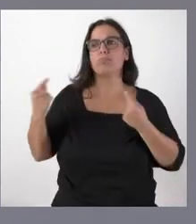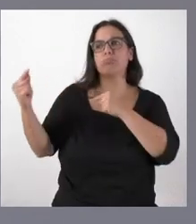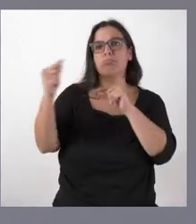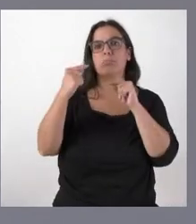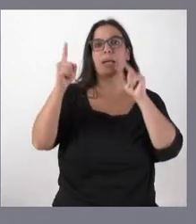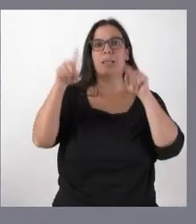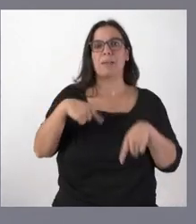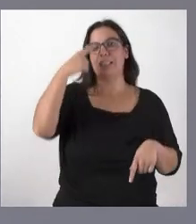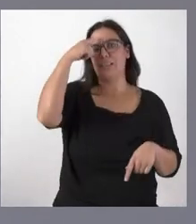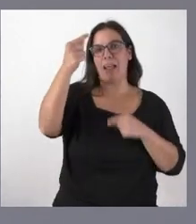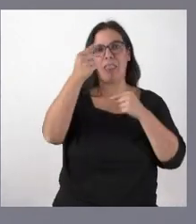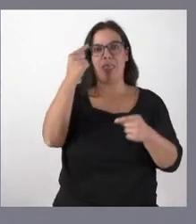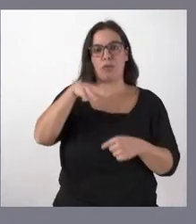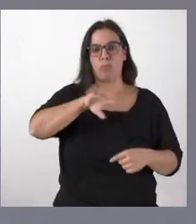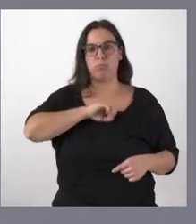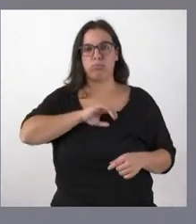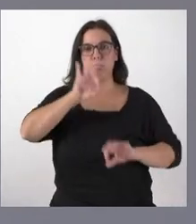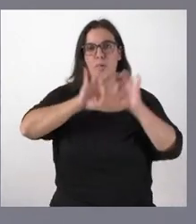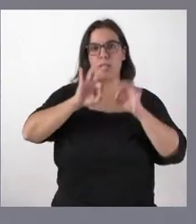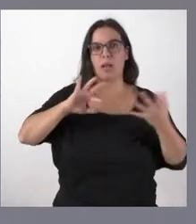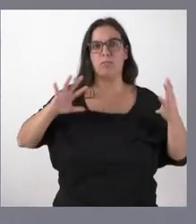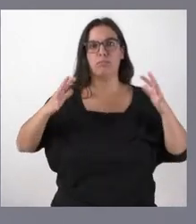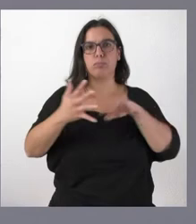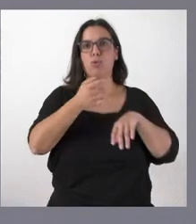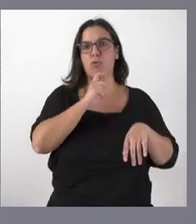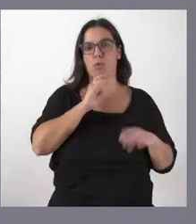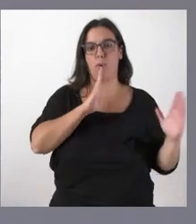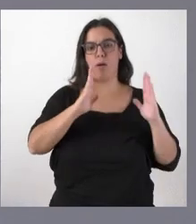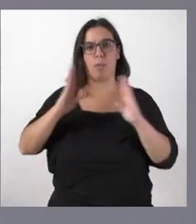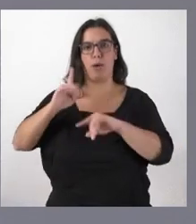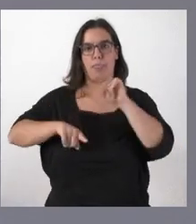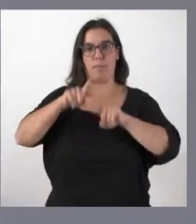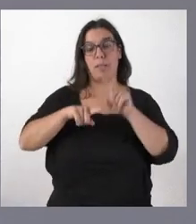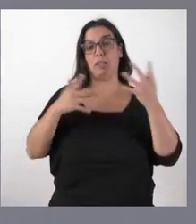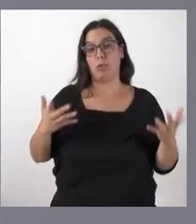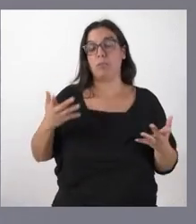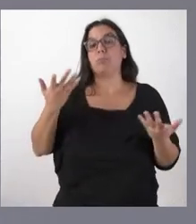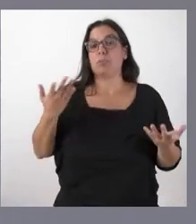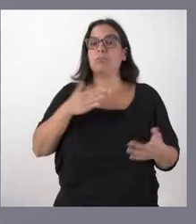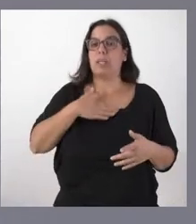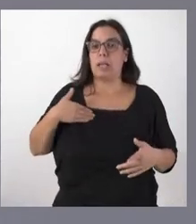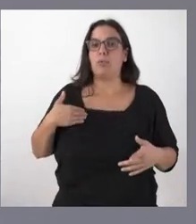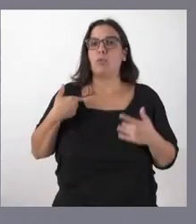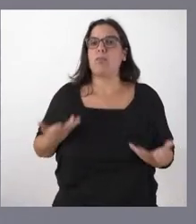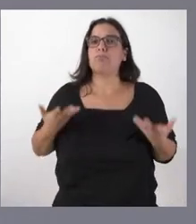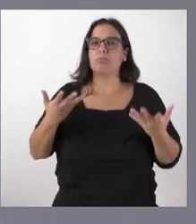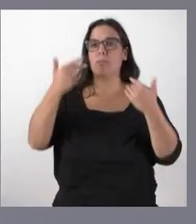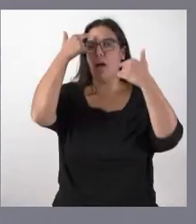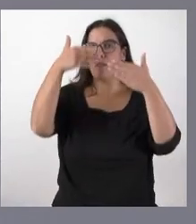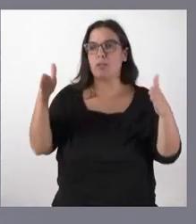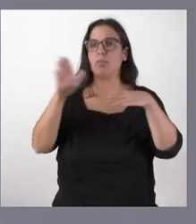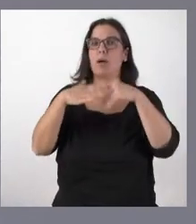concreta de la incidencia del COVID en cada uno de los instantes. Y por tanto en ese contexto nosotros vamos con esa voluntad de malotendida de